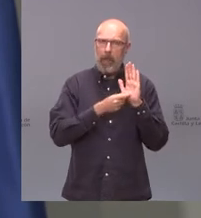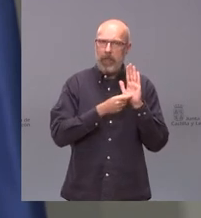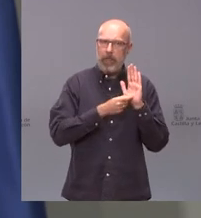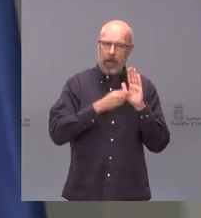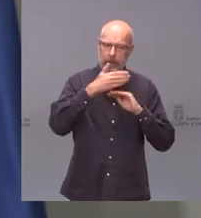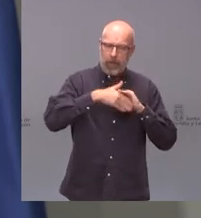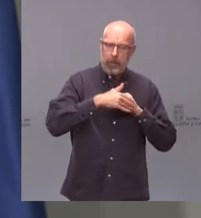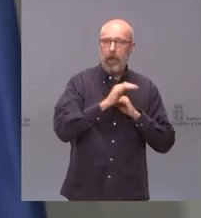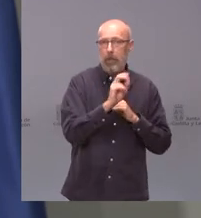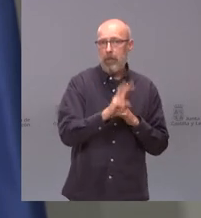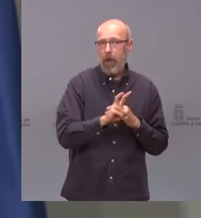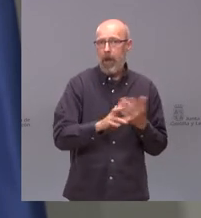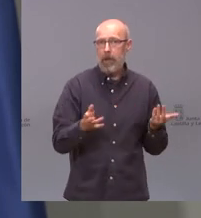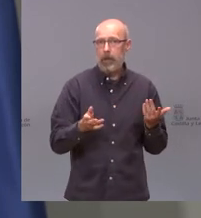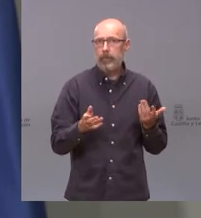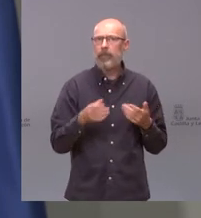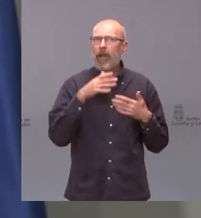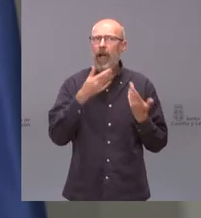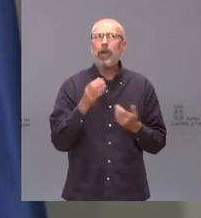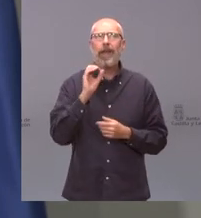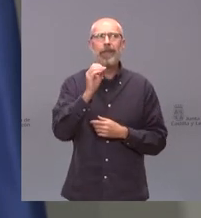hoy Segovia está en 0,46